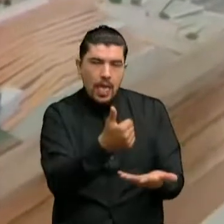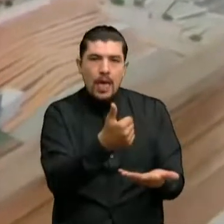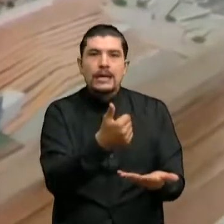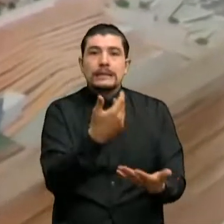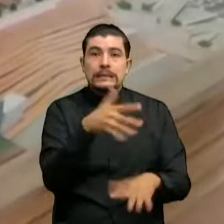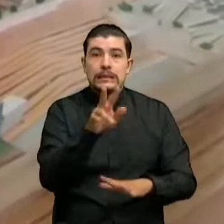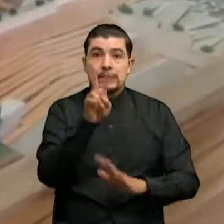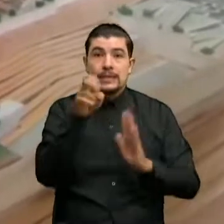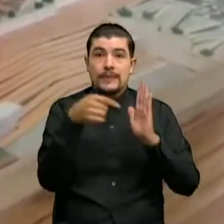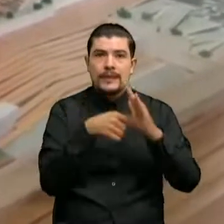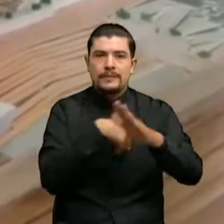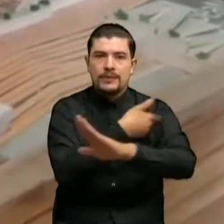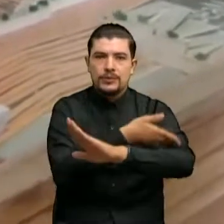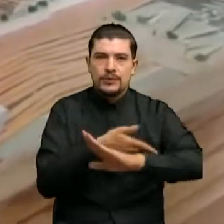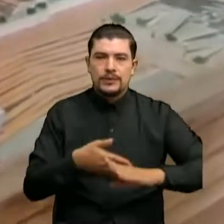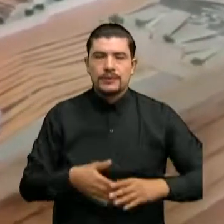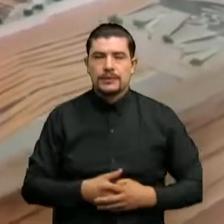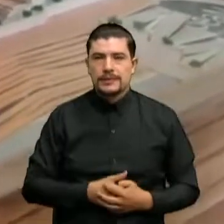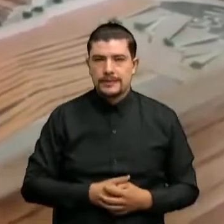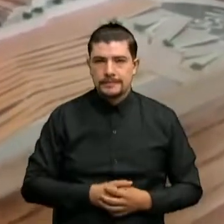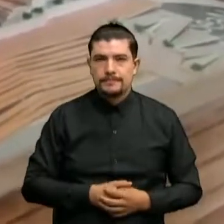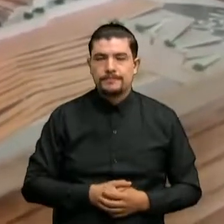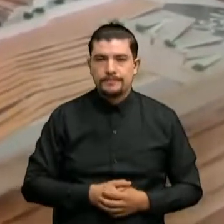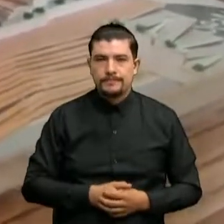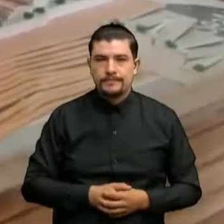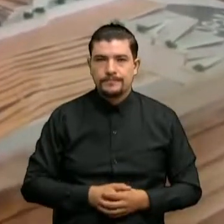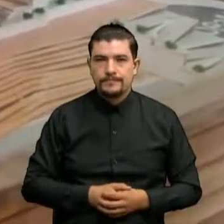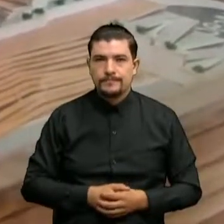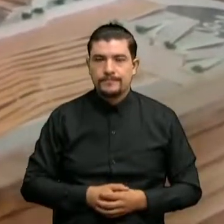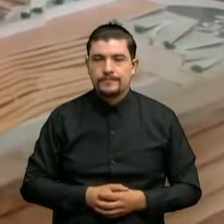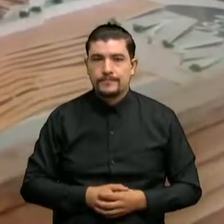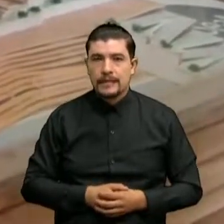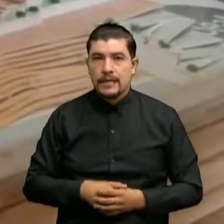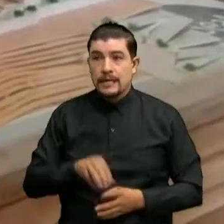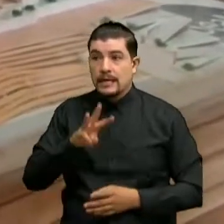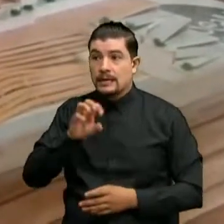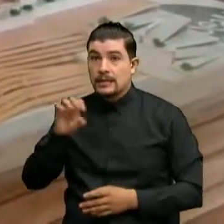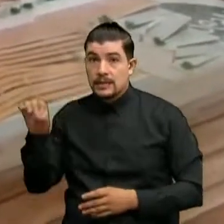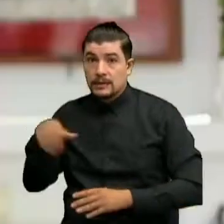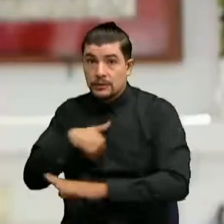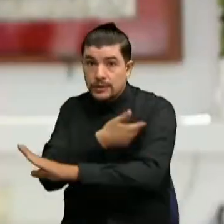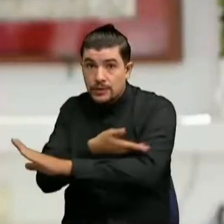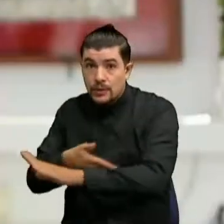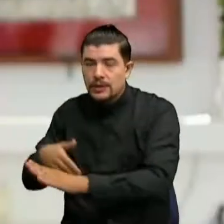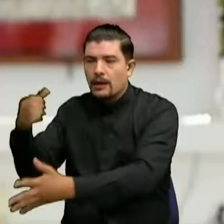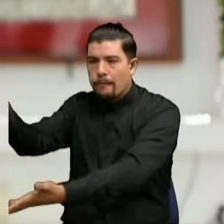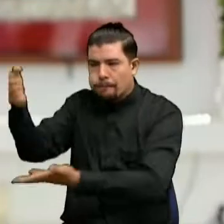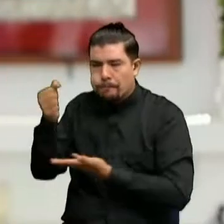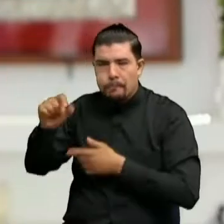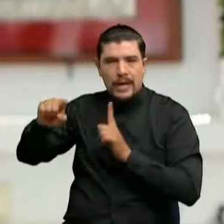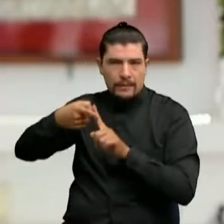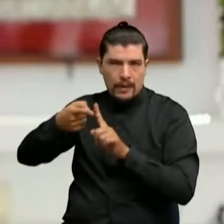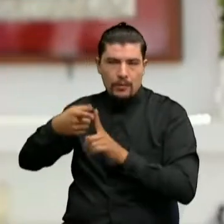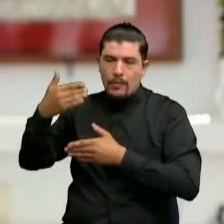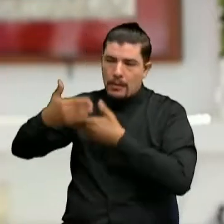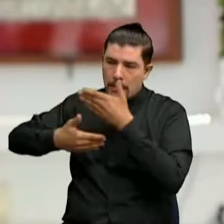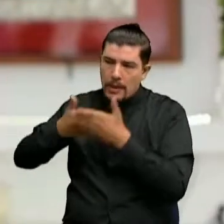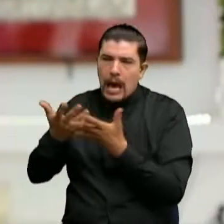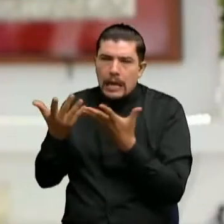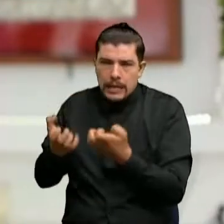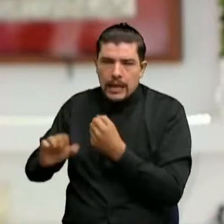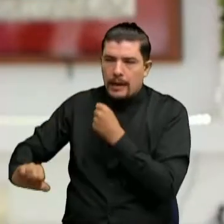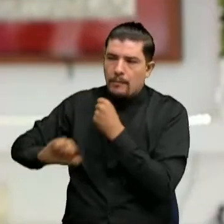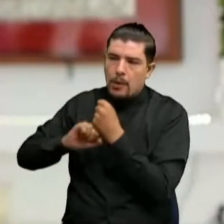millones de pesos Vamos a iniciar con un fondo aproximado De 300 millones de pesos Queremos que eso sea como un colchón